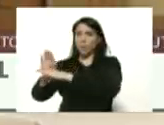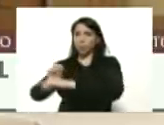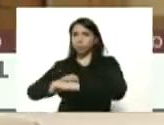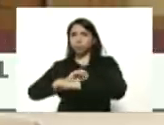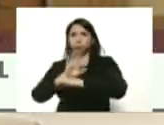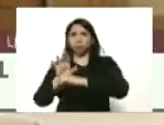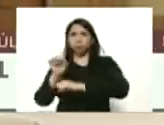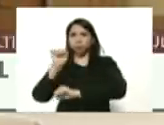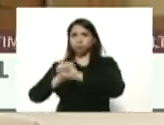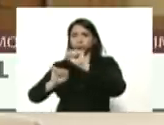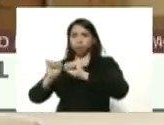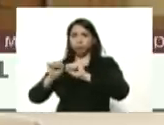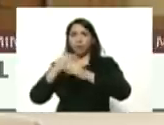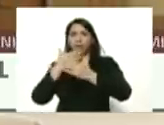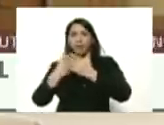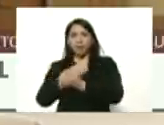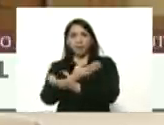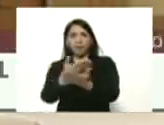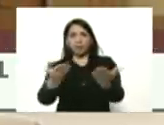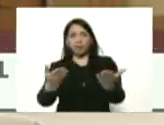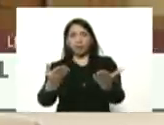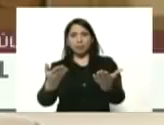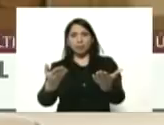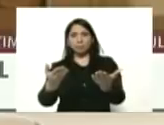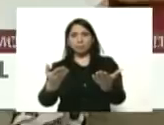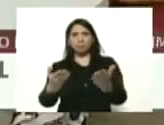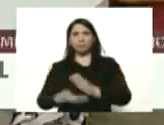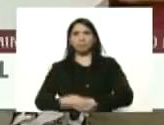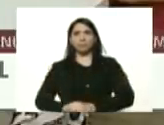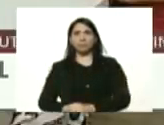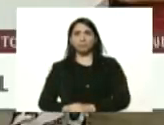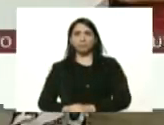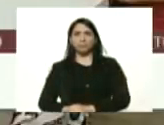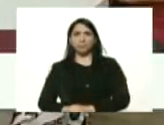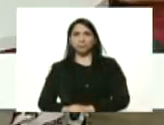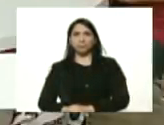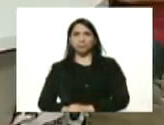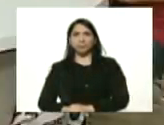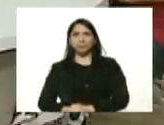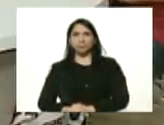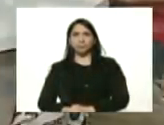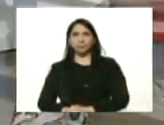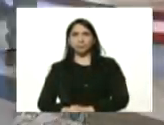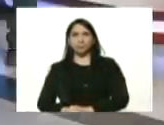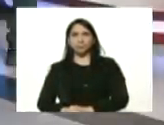-19 bueno muchísimas gracias adelante Venezuela gracias gracias